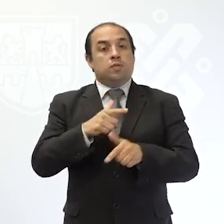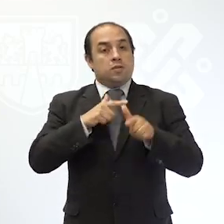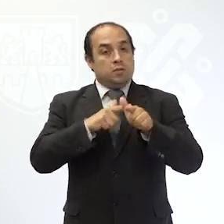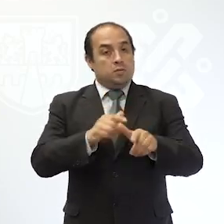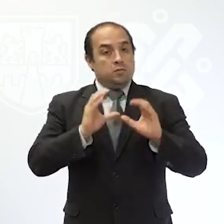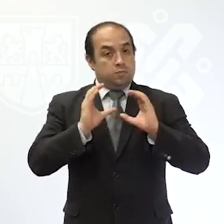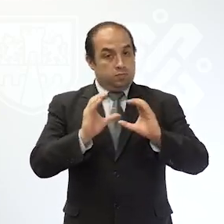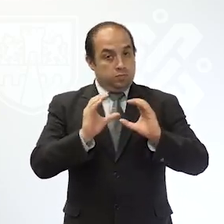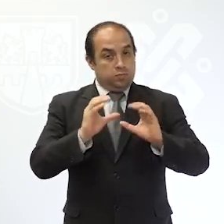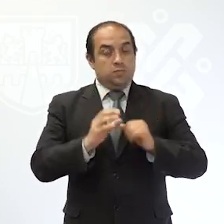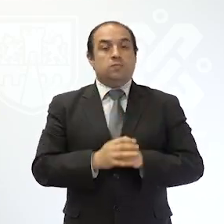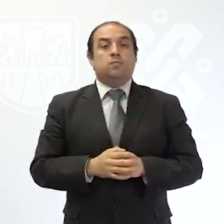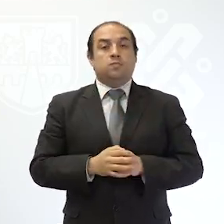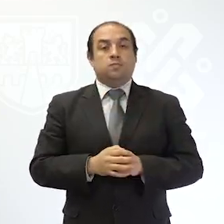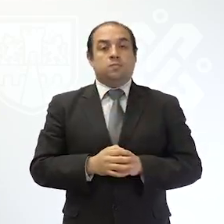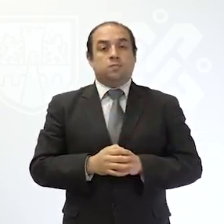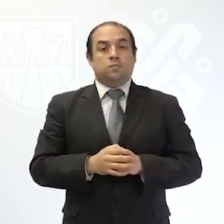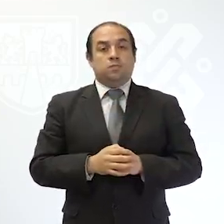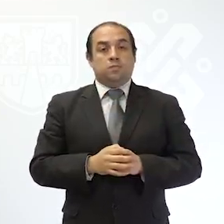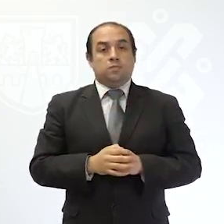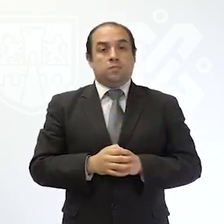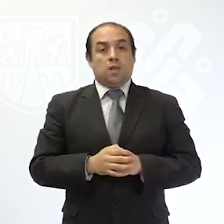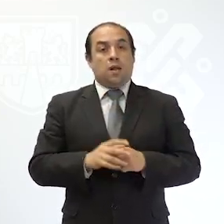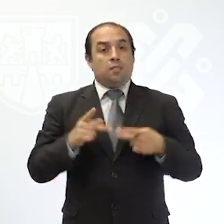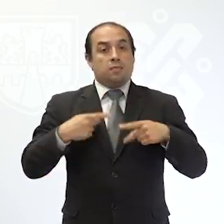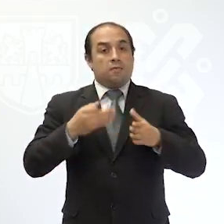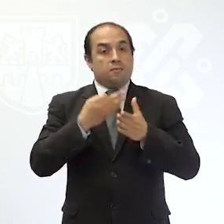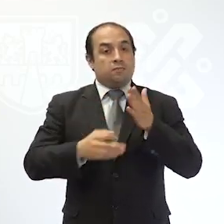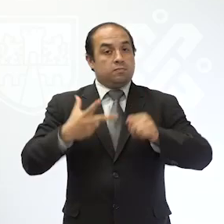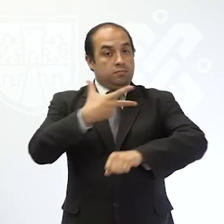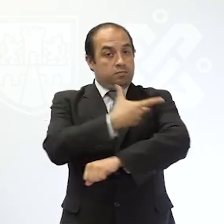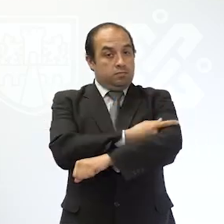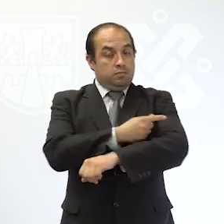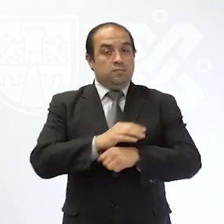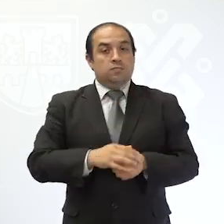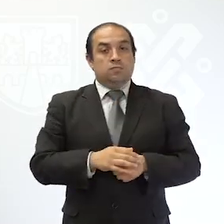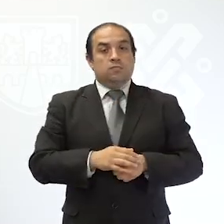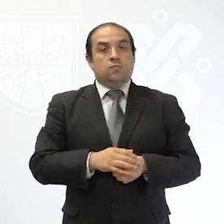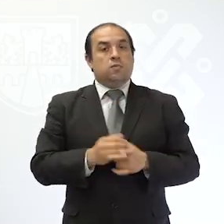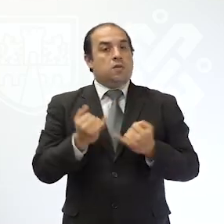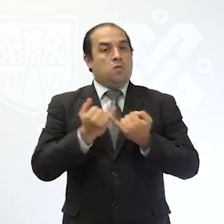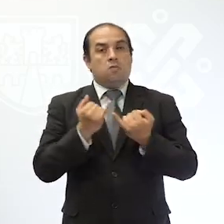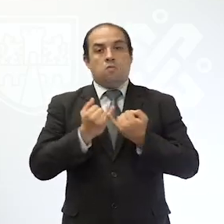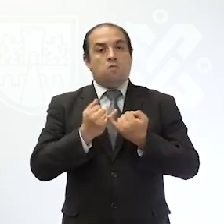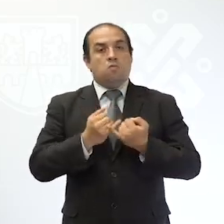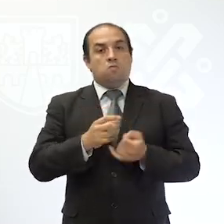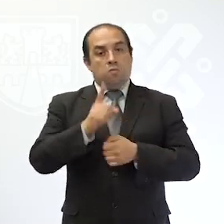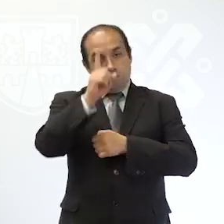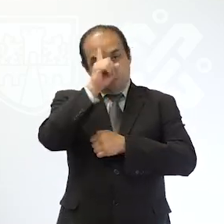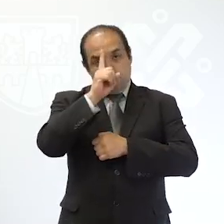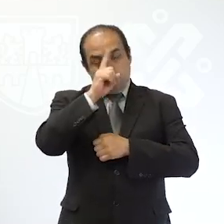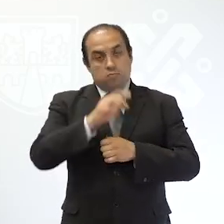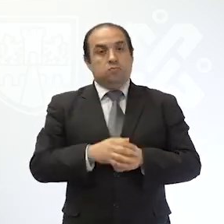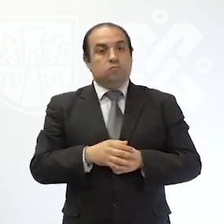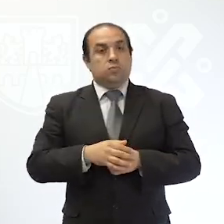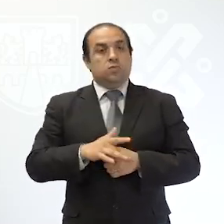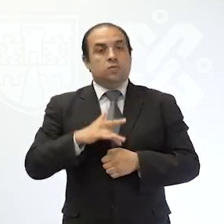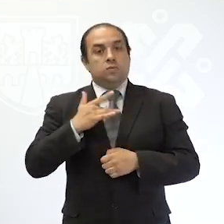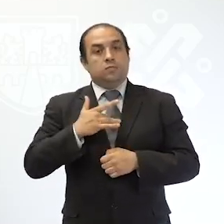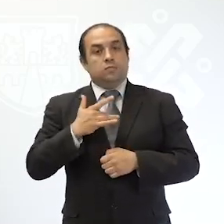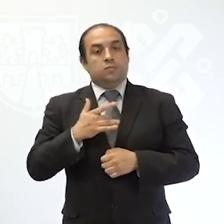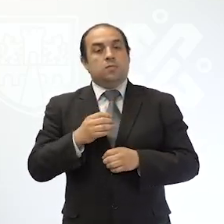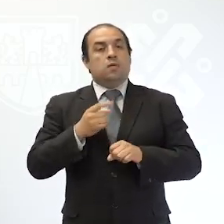tanto, hay que seguirse cuidando como lo han hecho hasta ahora. A los que no nos hemos vacunado, las siguientes recomendaciones siguen siendo válidas.